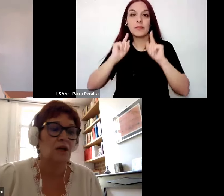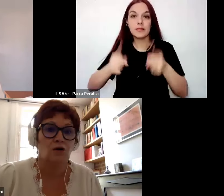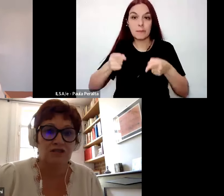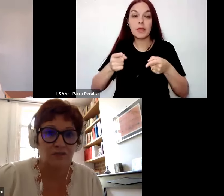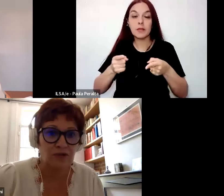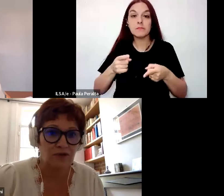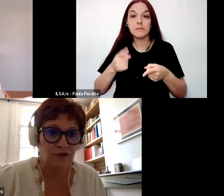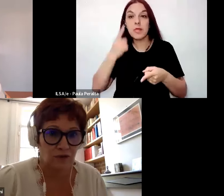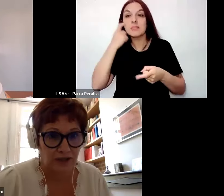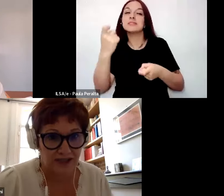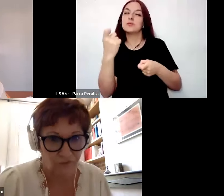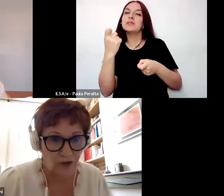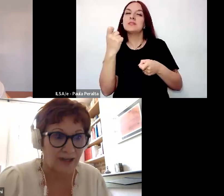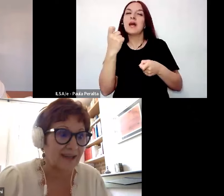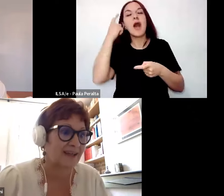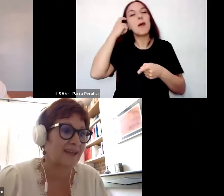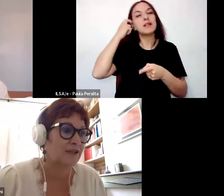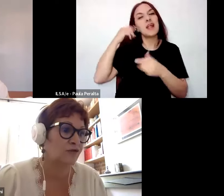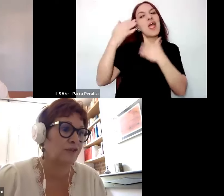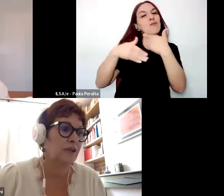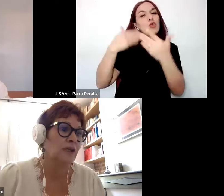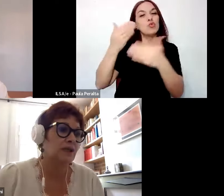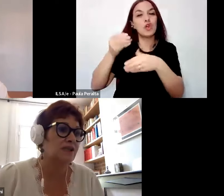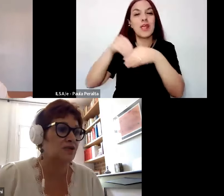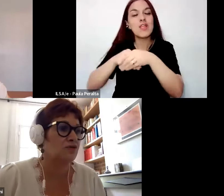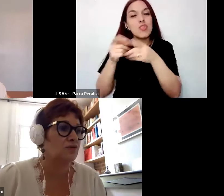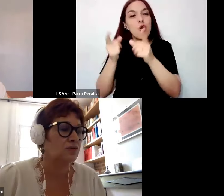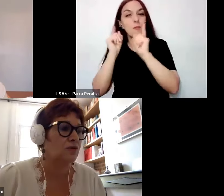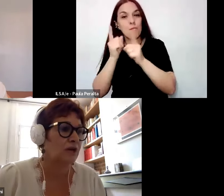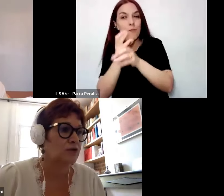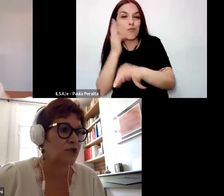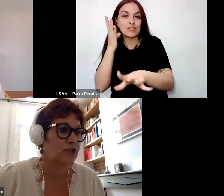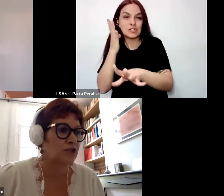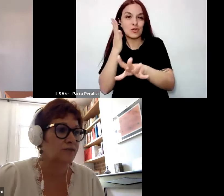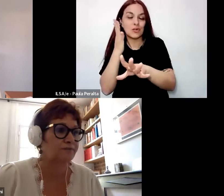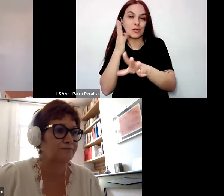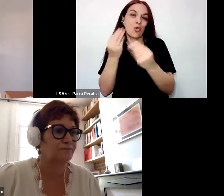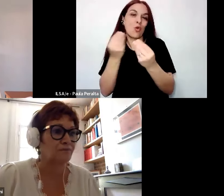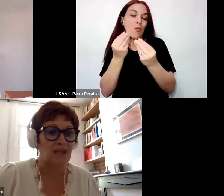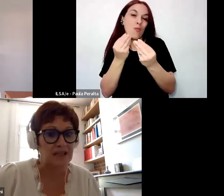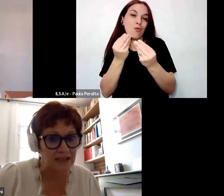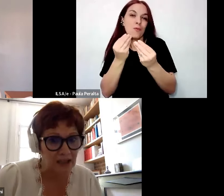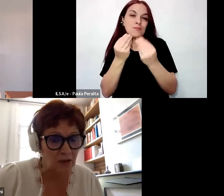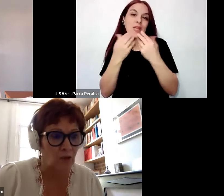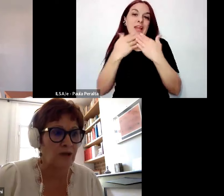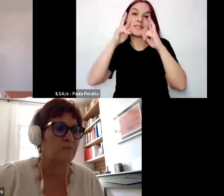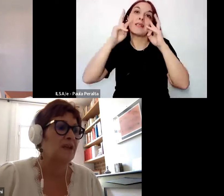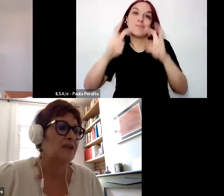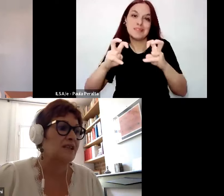las evoluciones de la profesión apoyándose en saberes que provienen de la investigación.